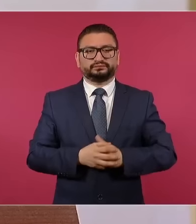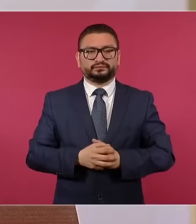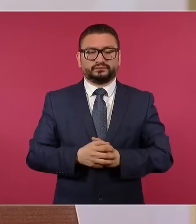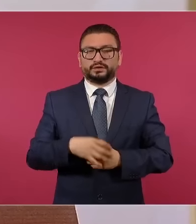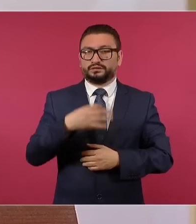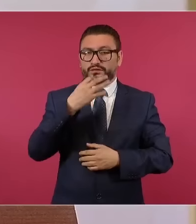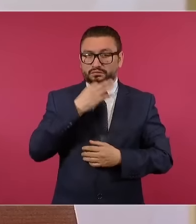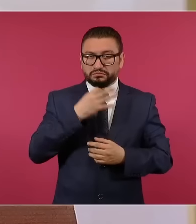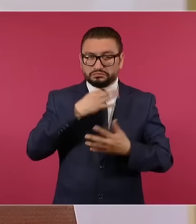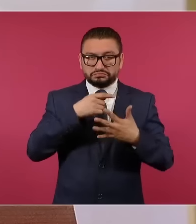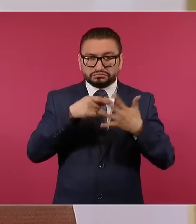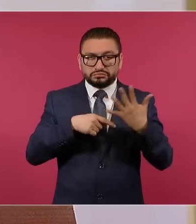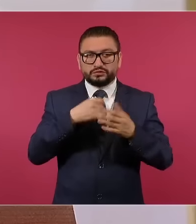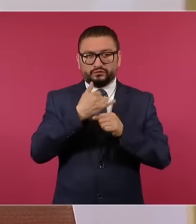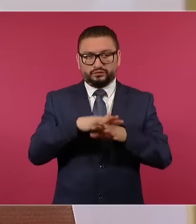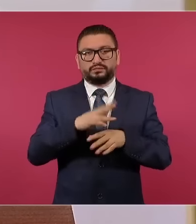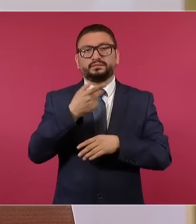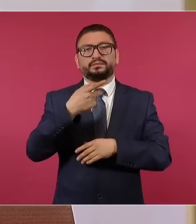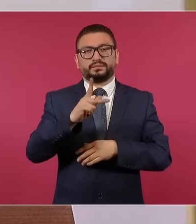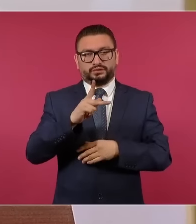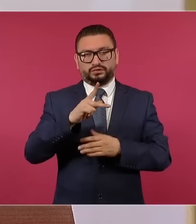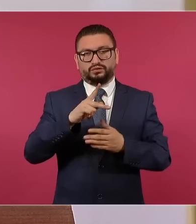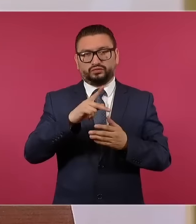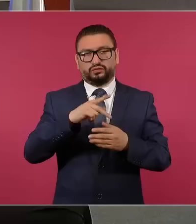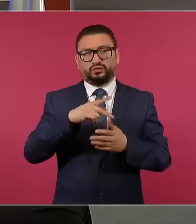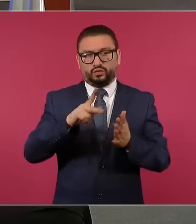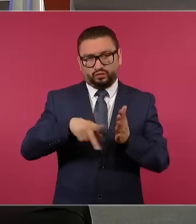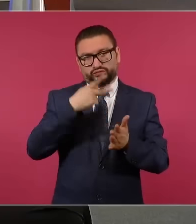nos informó, pero de todas maneras.